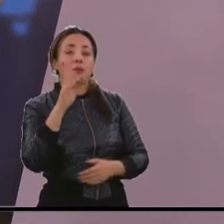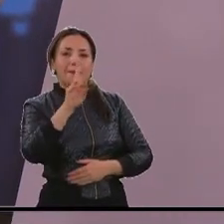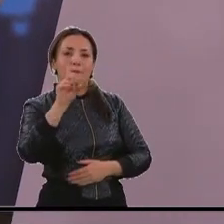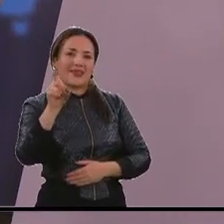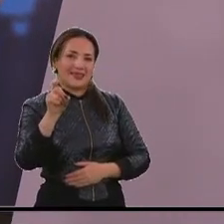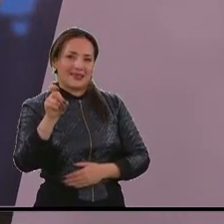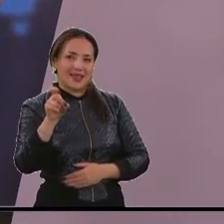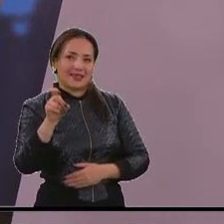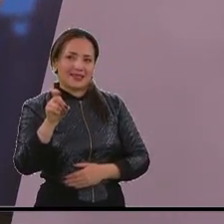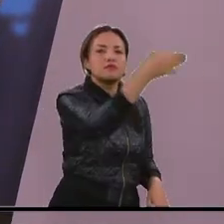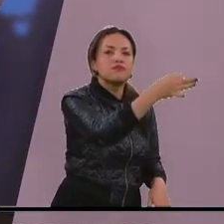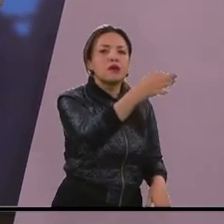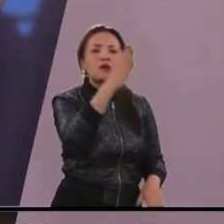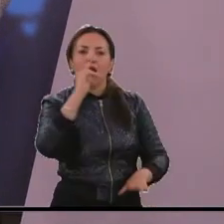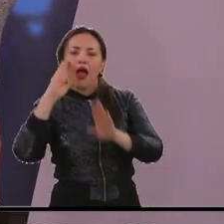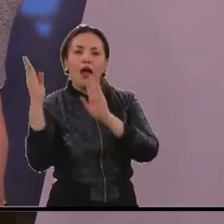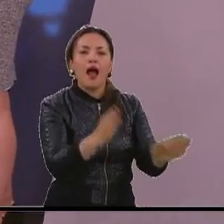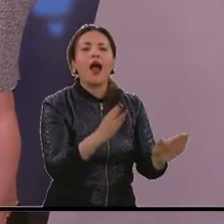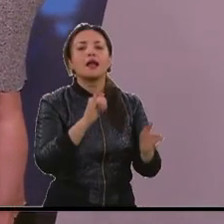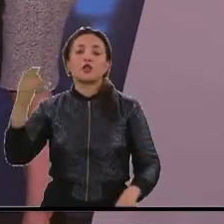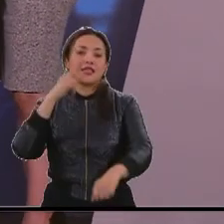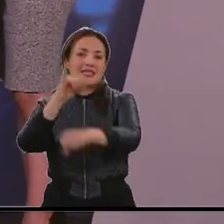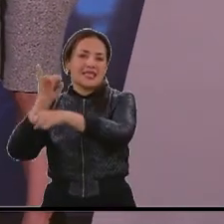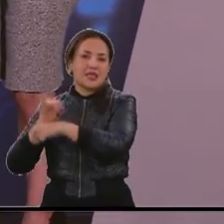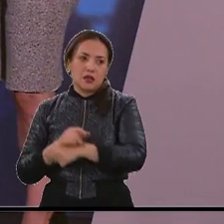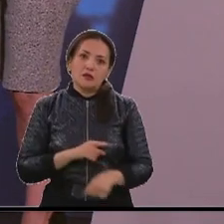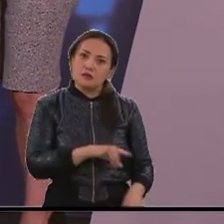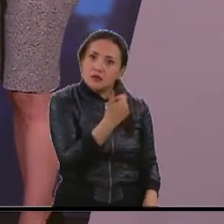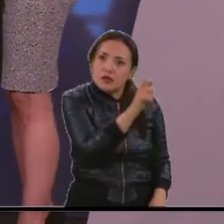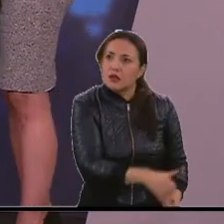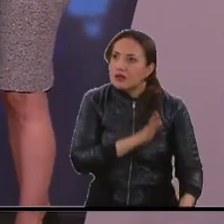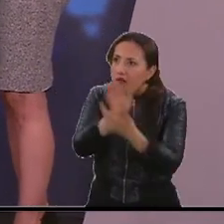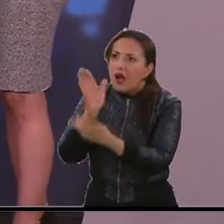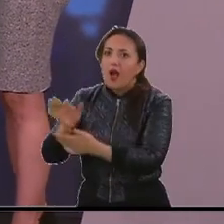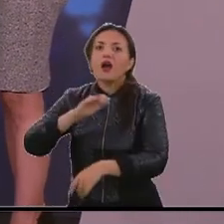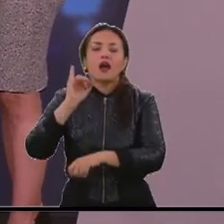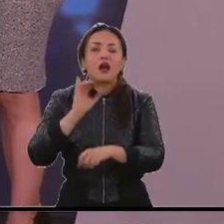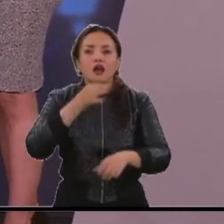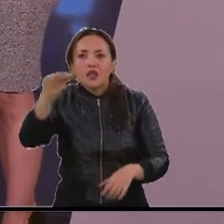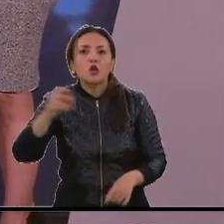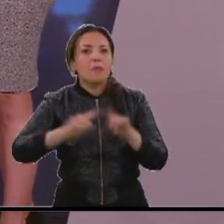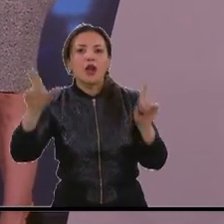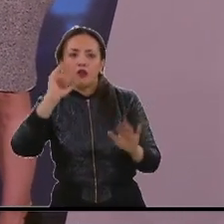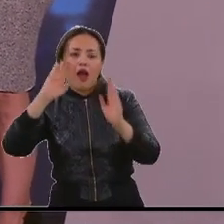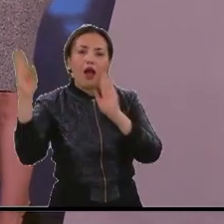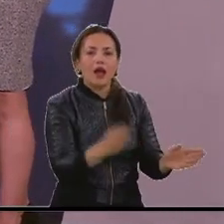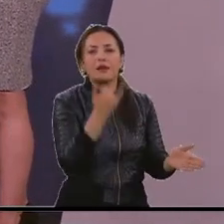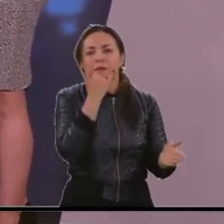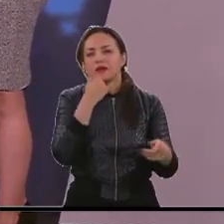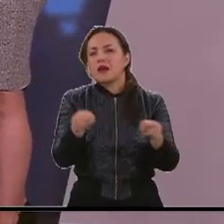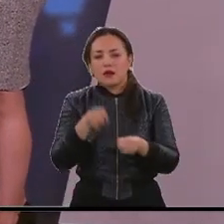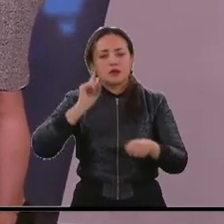cifra no nos la... Entonces, al menos en esto y en uncia, pero no son atendidas. Lo que ocurre